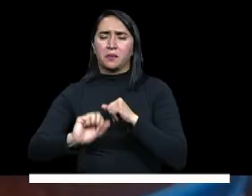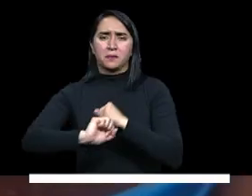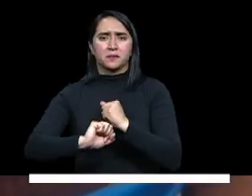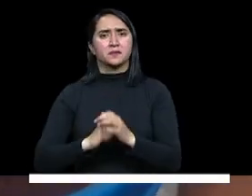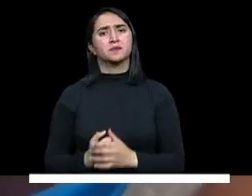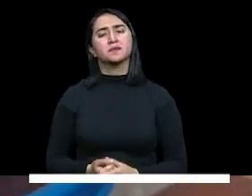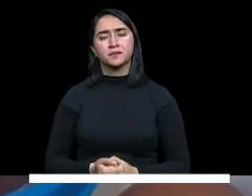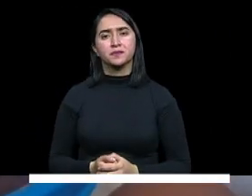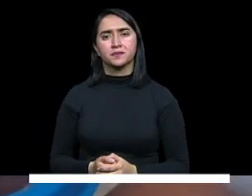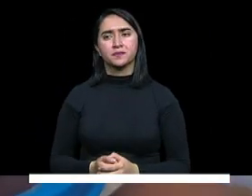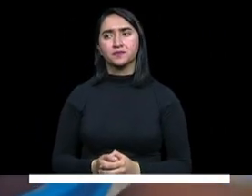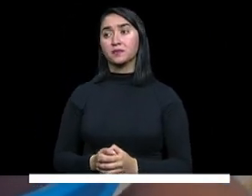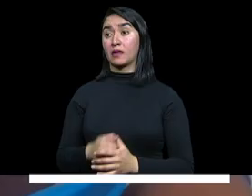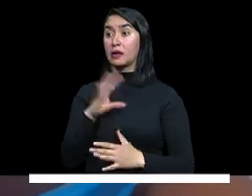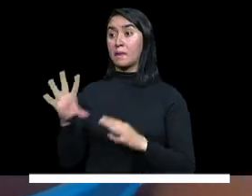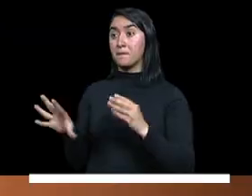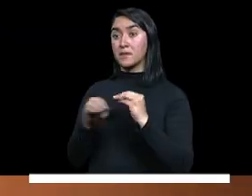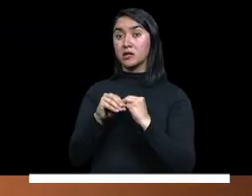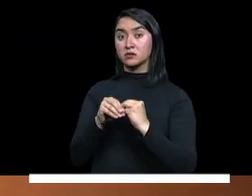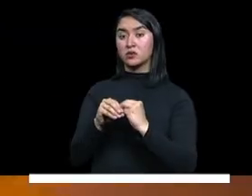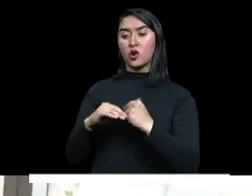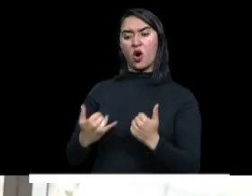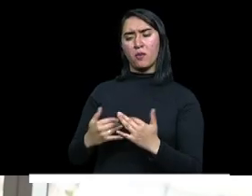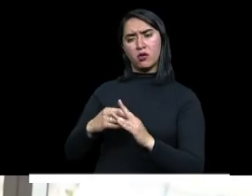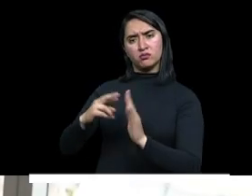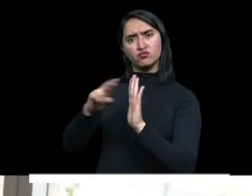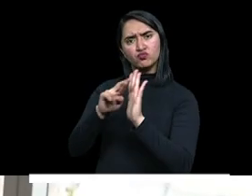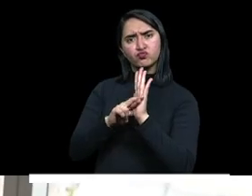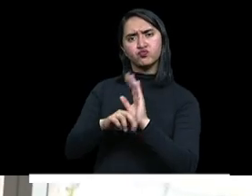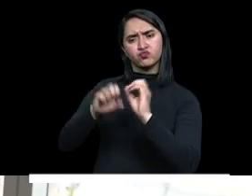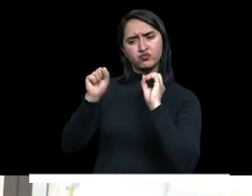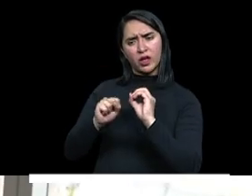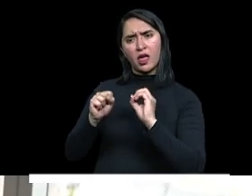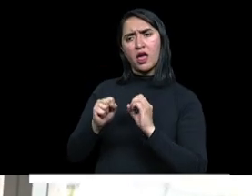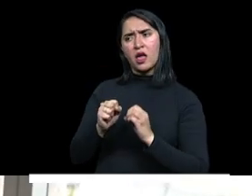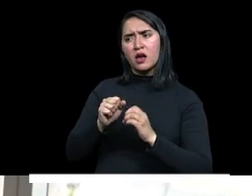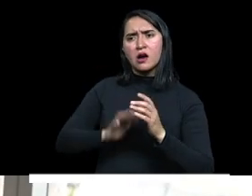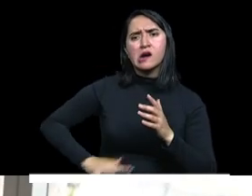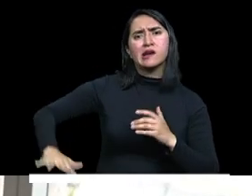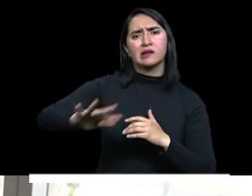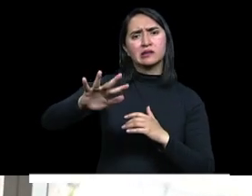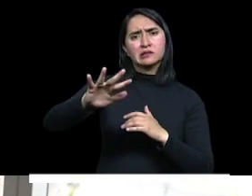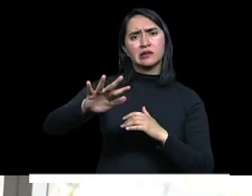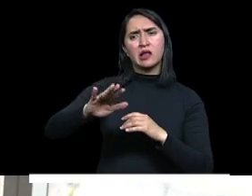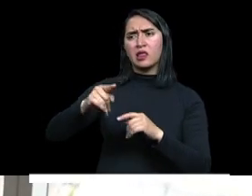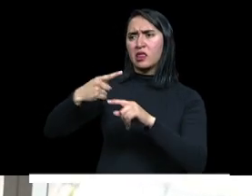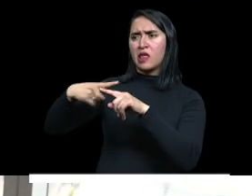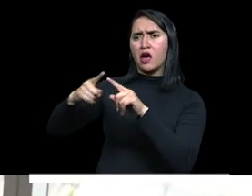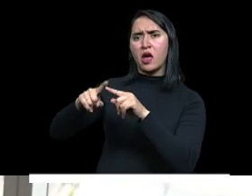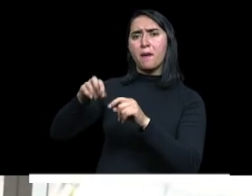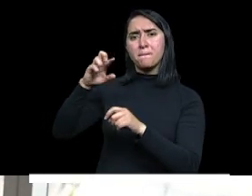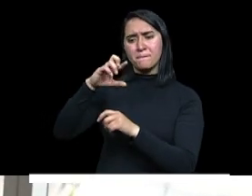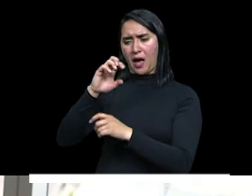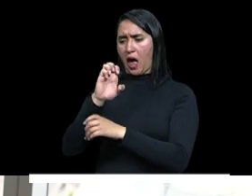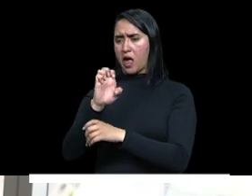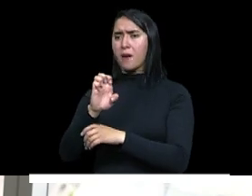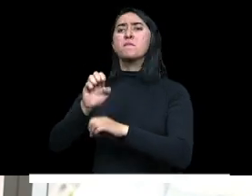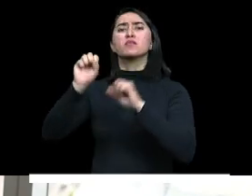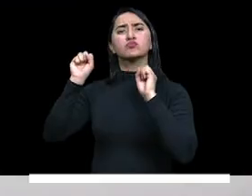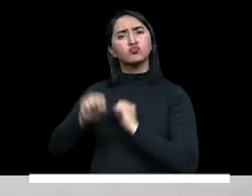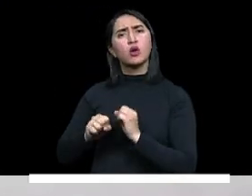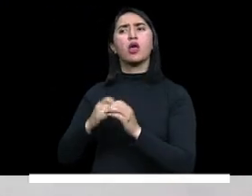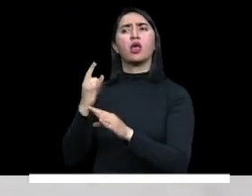Adicionalmente, se aprobó la reglamentación que nos permite que en las zonas rurales más dispersas el PAE pueda ser operado